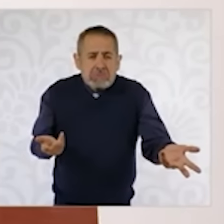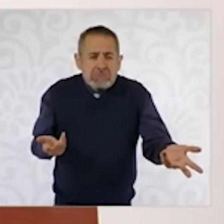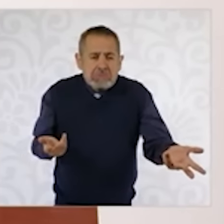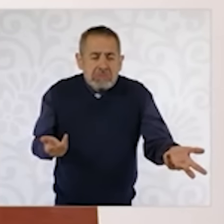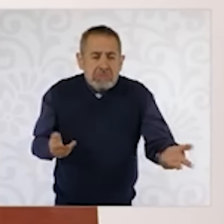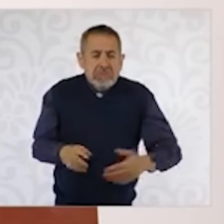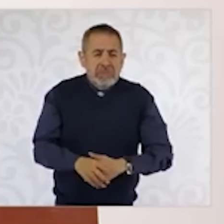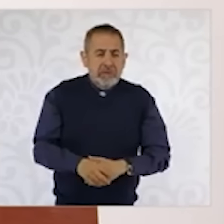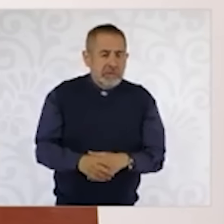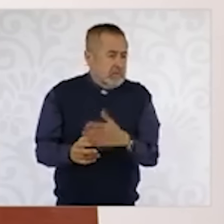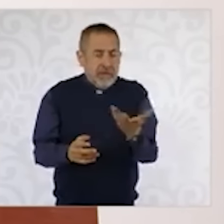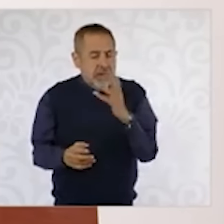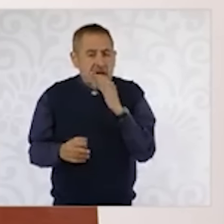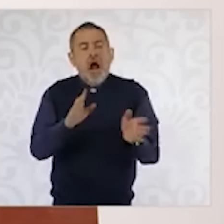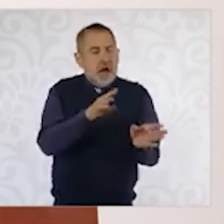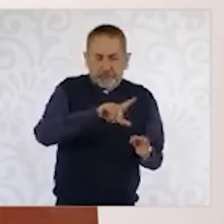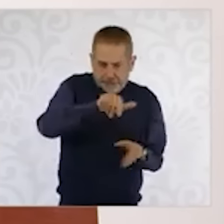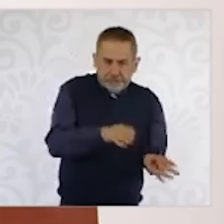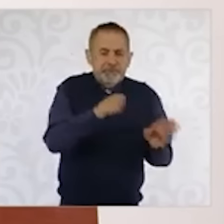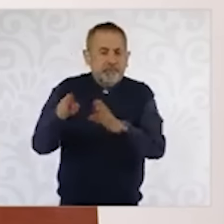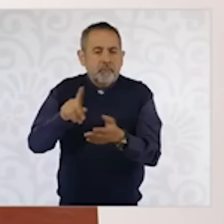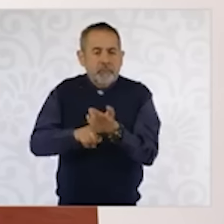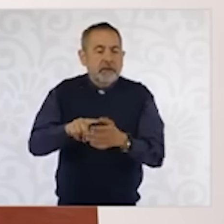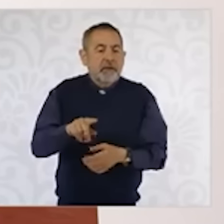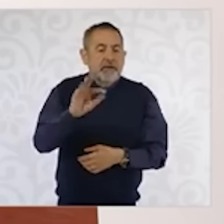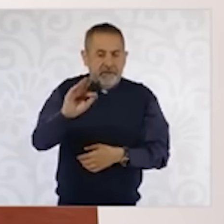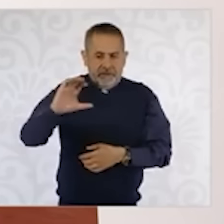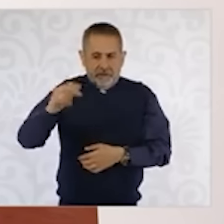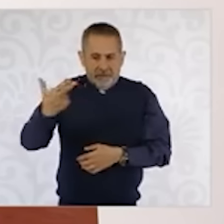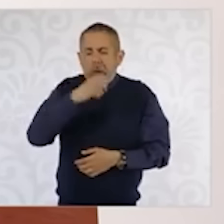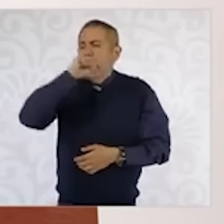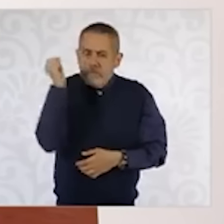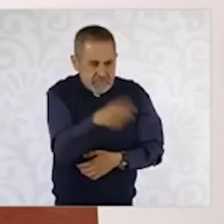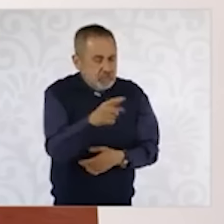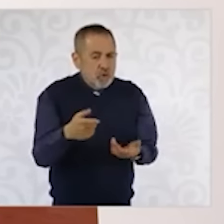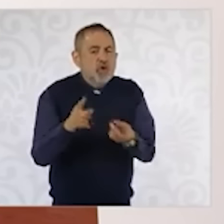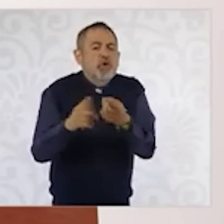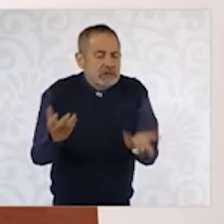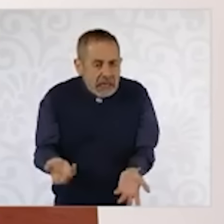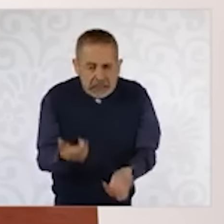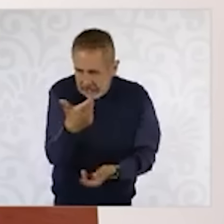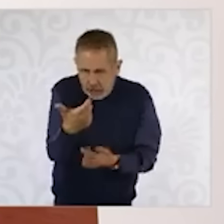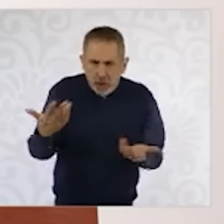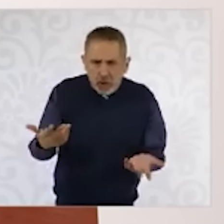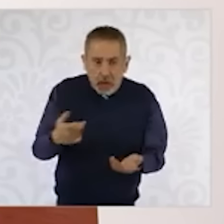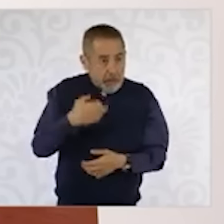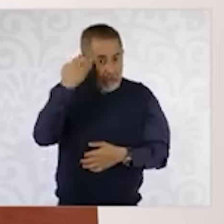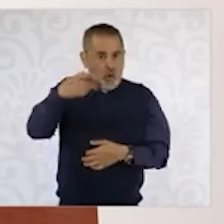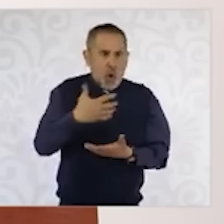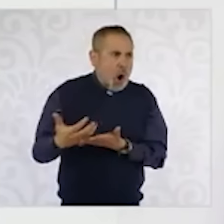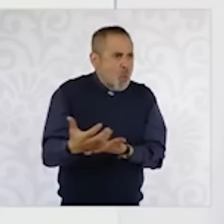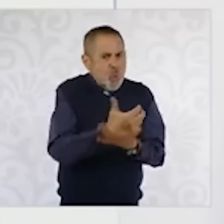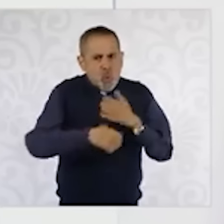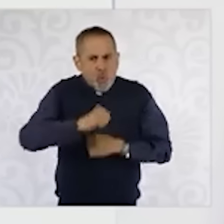Ahora de Calderón que también vivió un periodo de ingresos